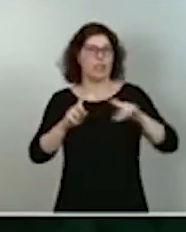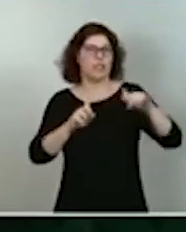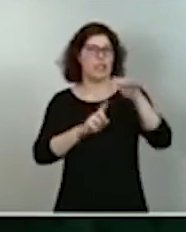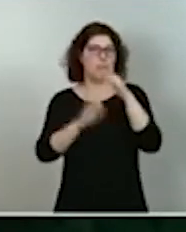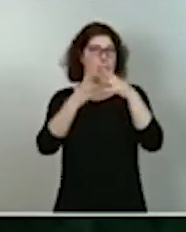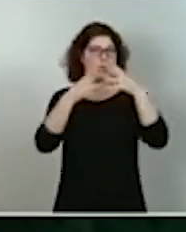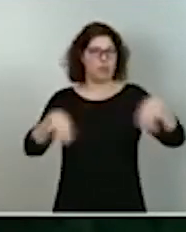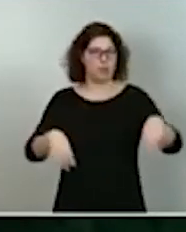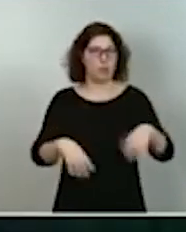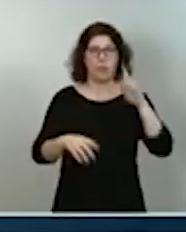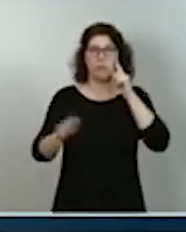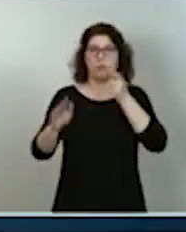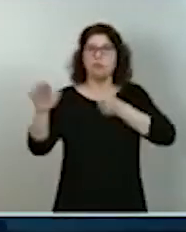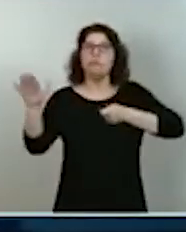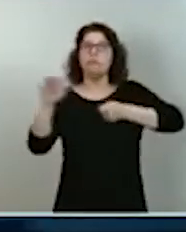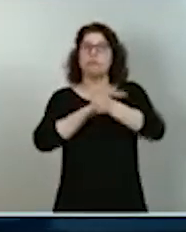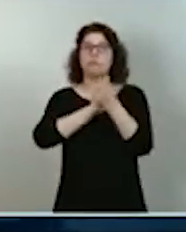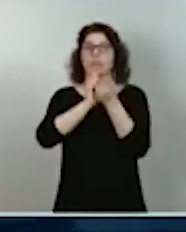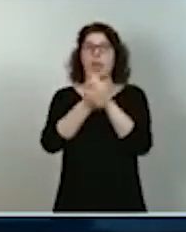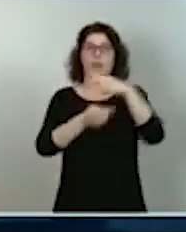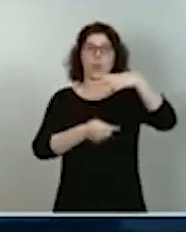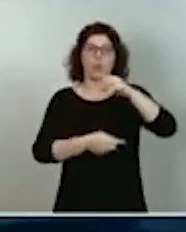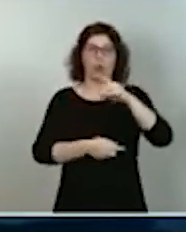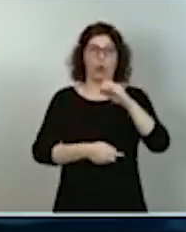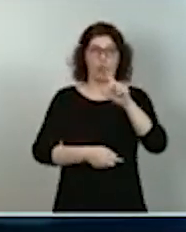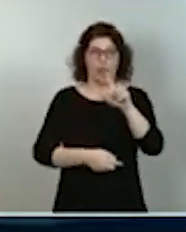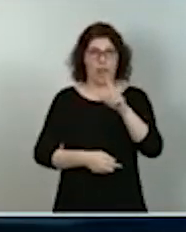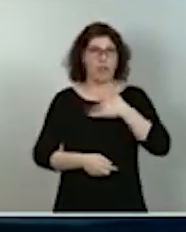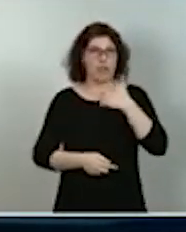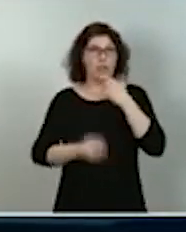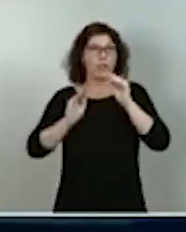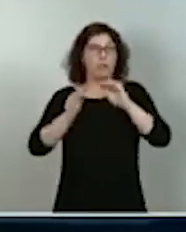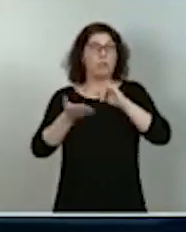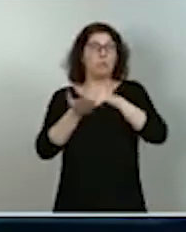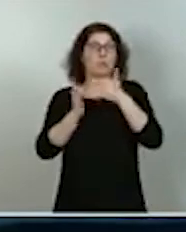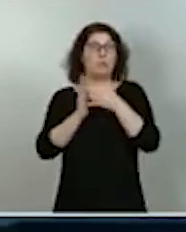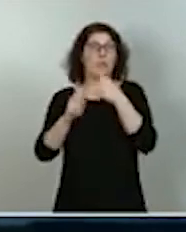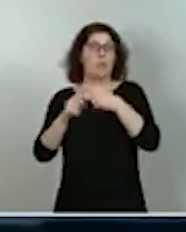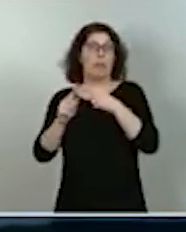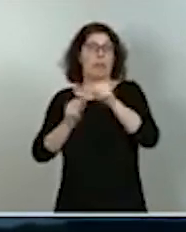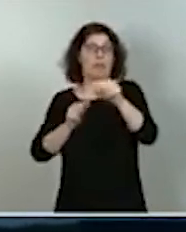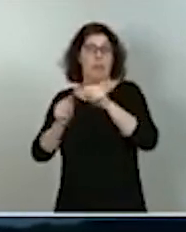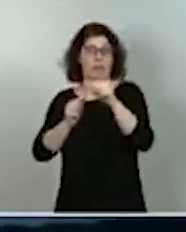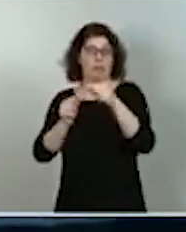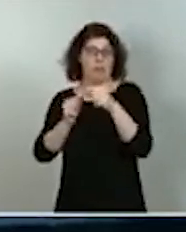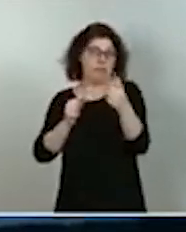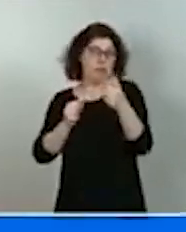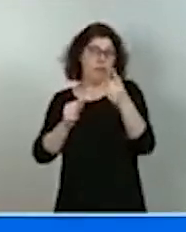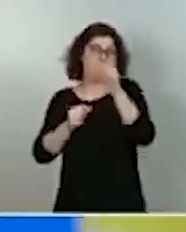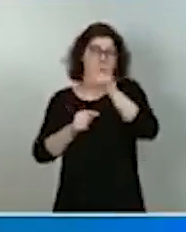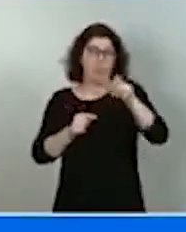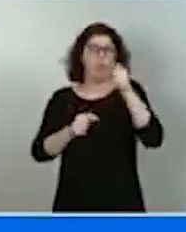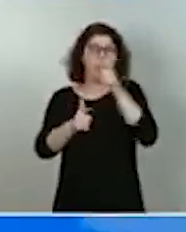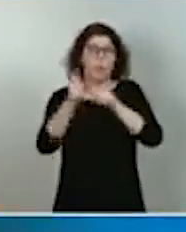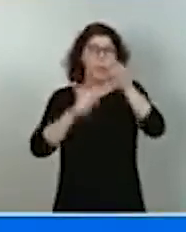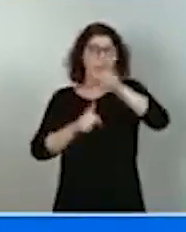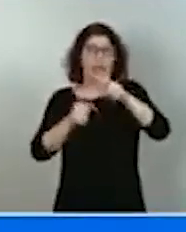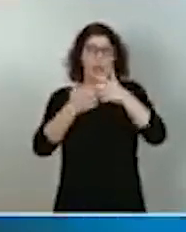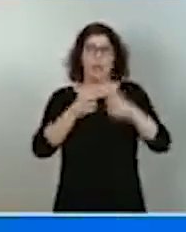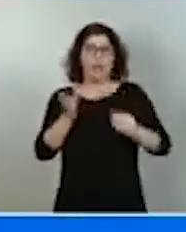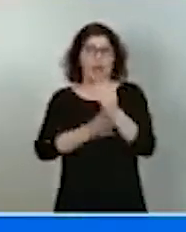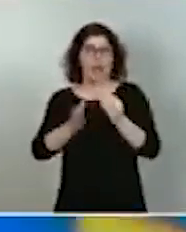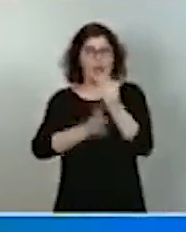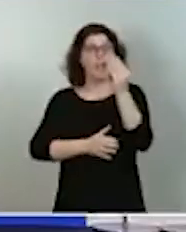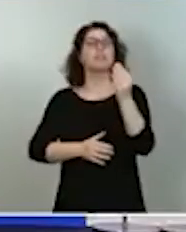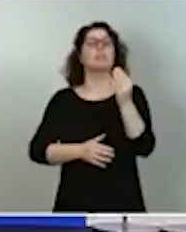en cambio modal, ganando sostenibilidad de la movilidad de media y larga distancia de personas y mercancías, pero incluye también una gran